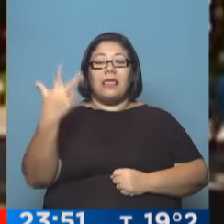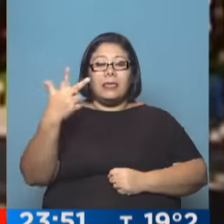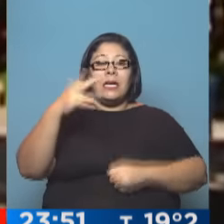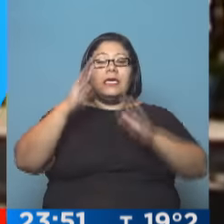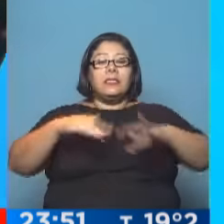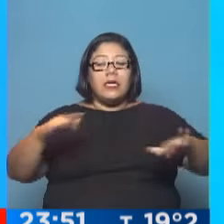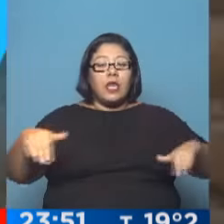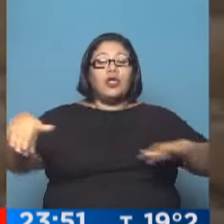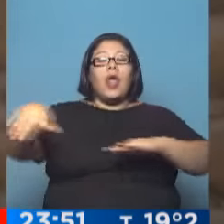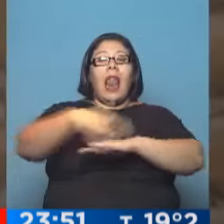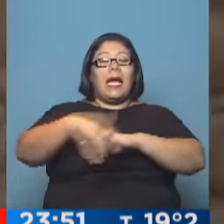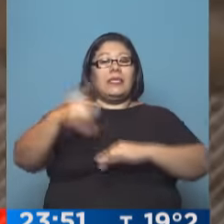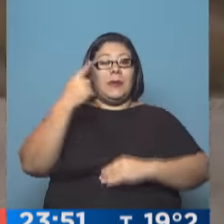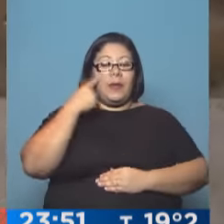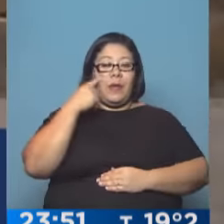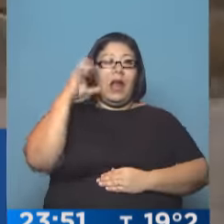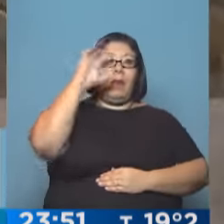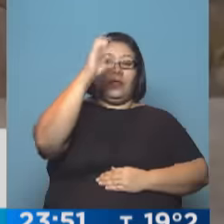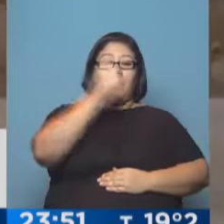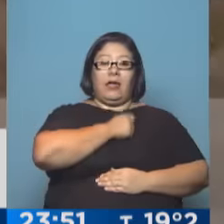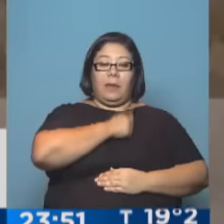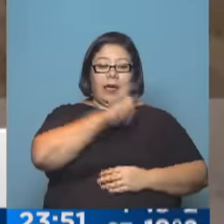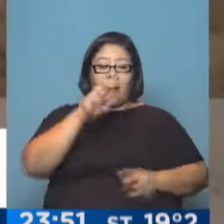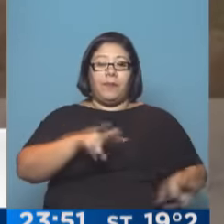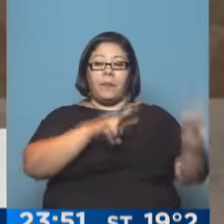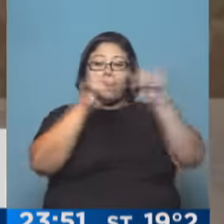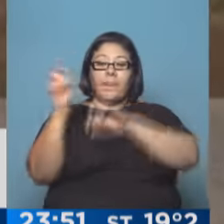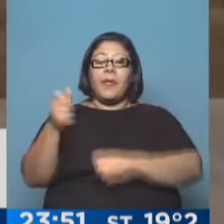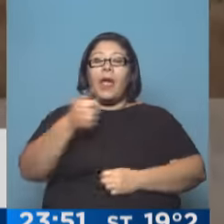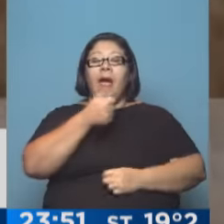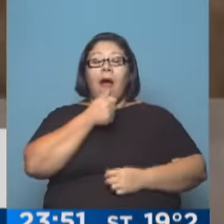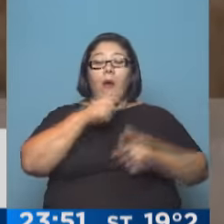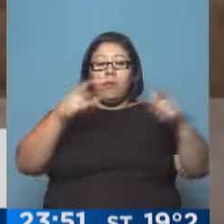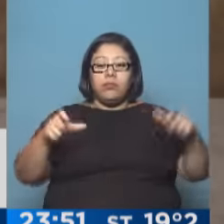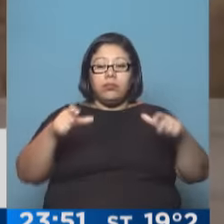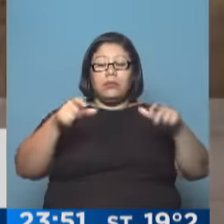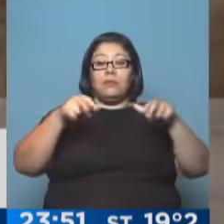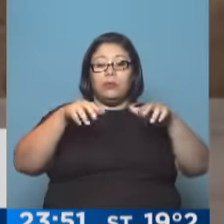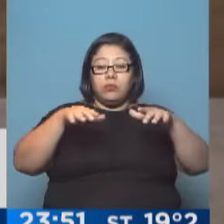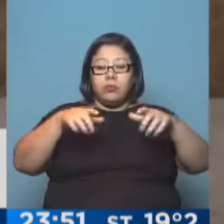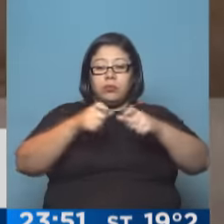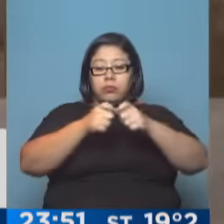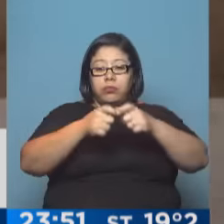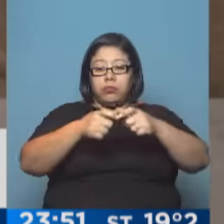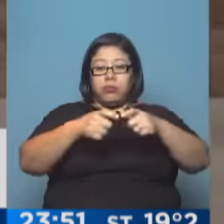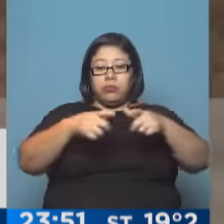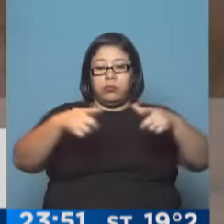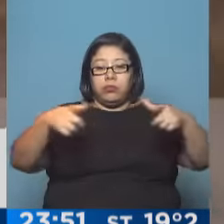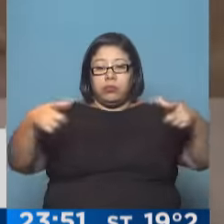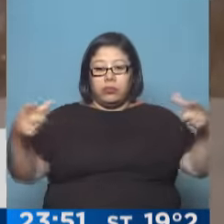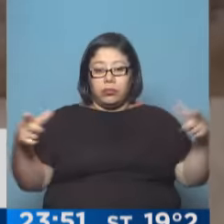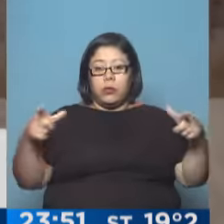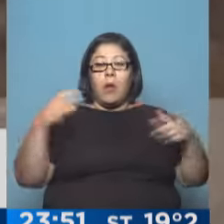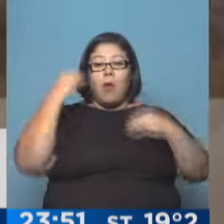provincial. El avance sostenido de la laguna preocupa a las autoridades y la población de la localidad santafesina.